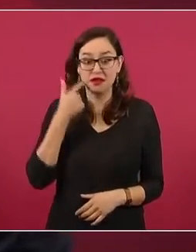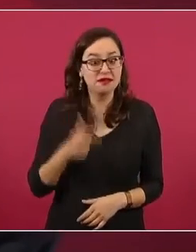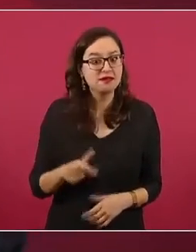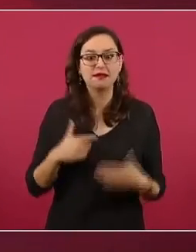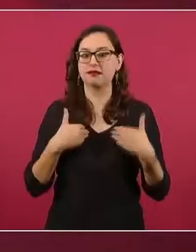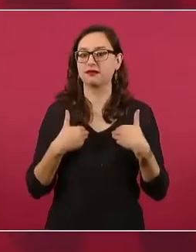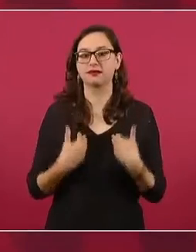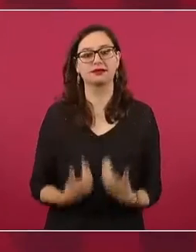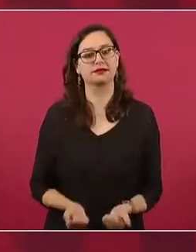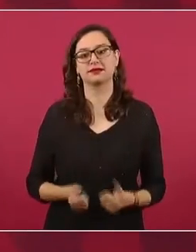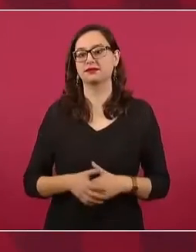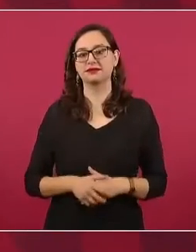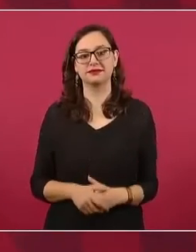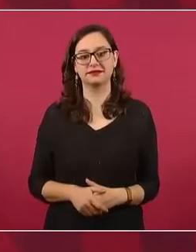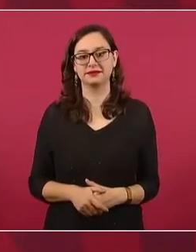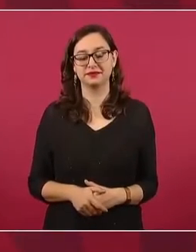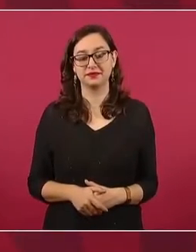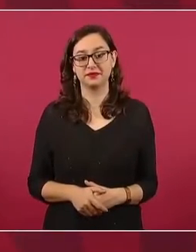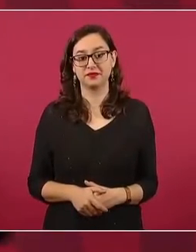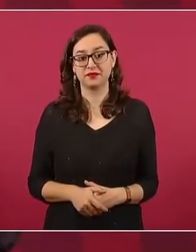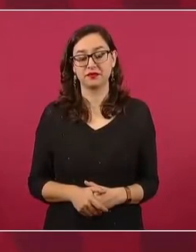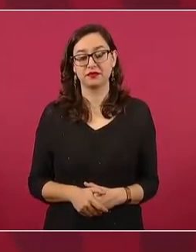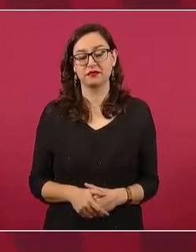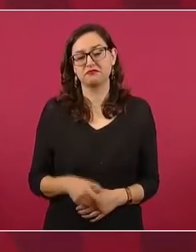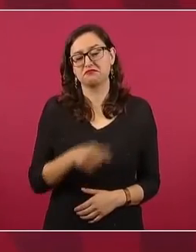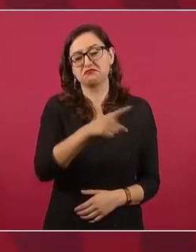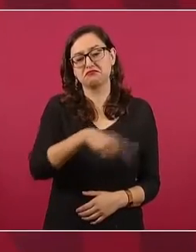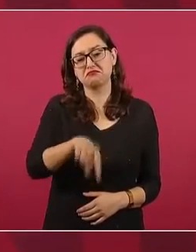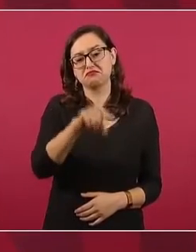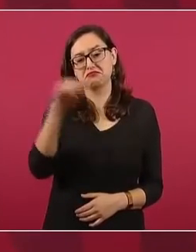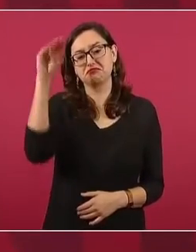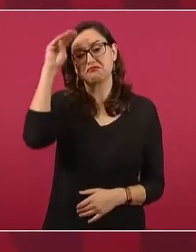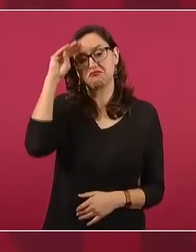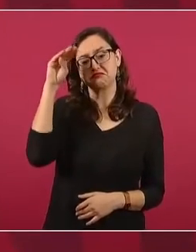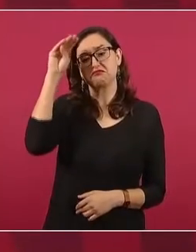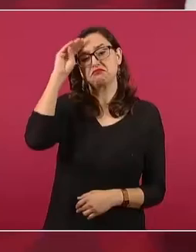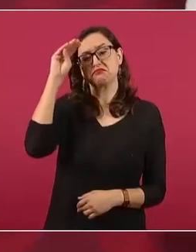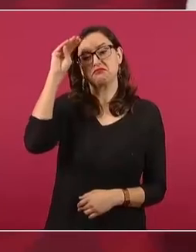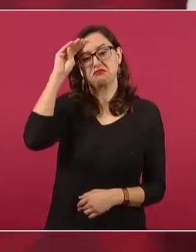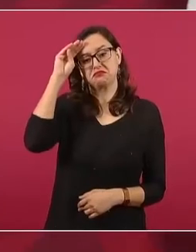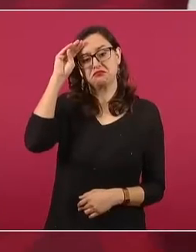Y piensan que si